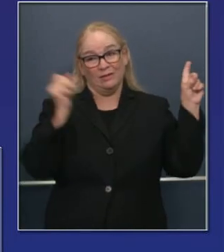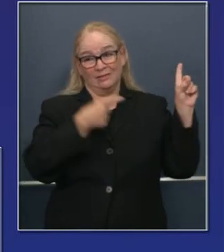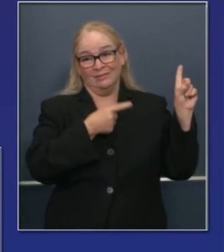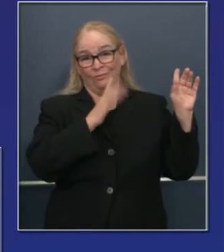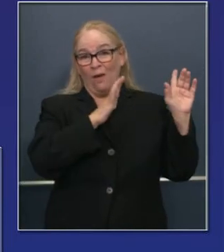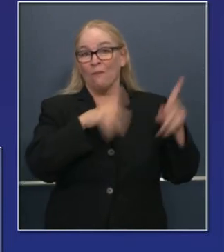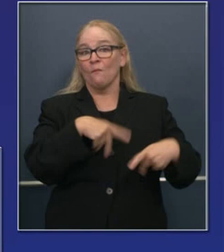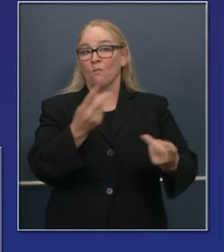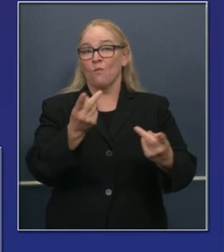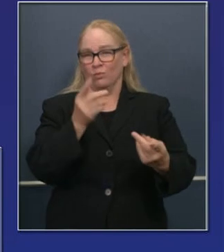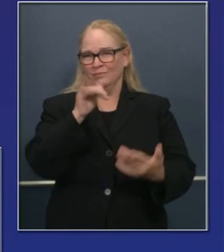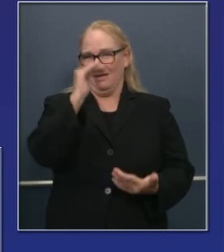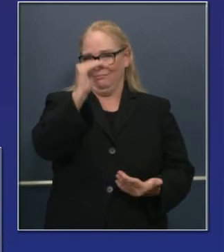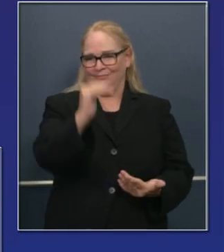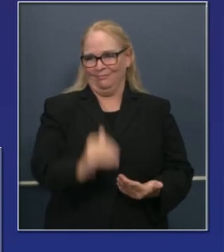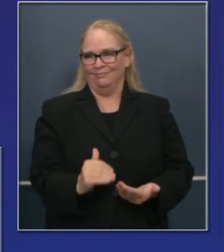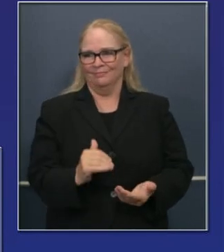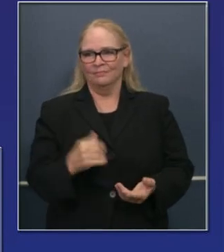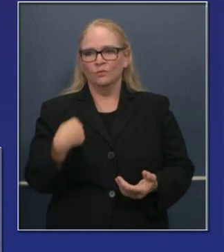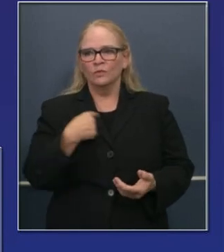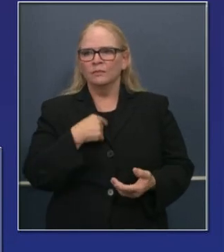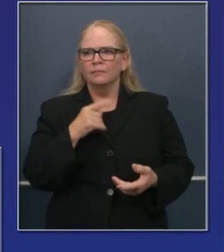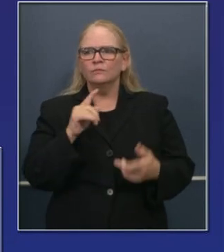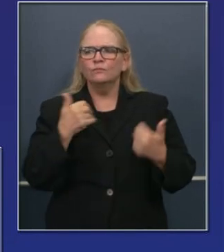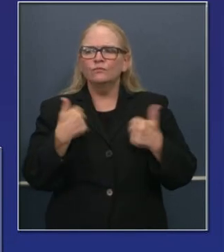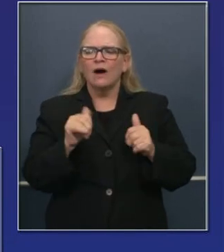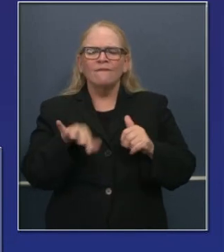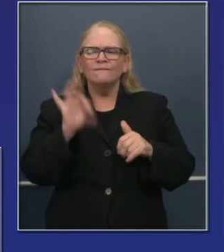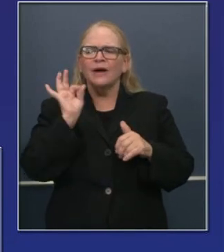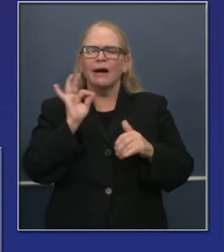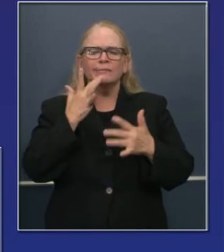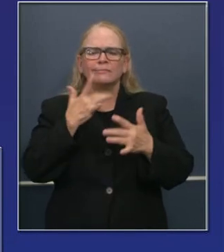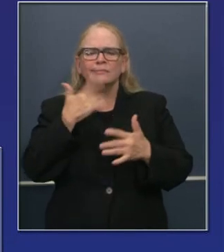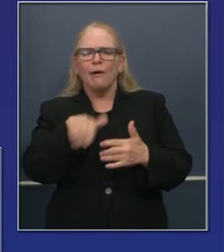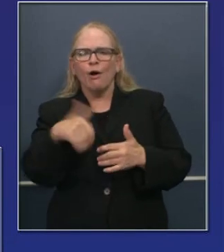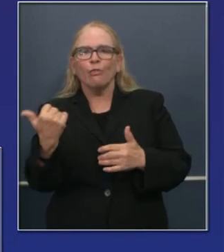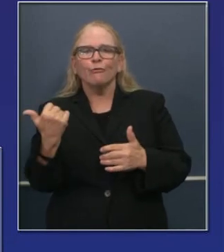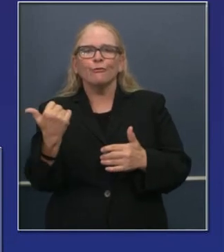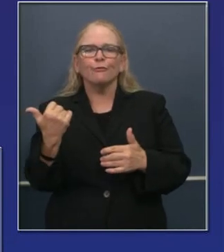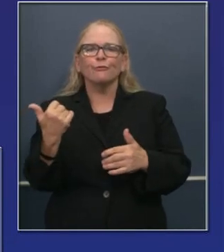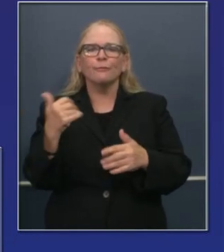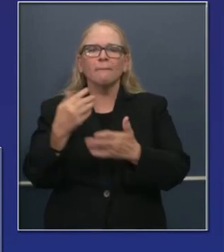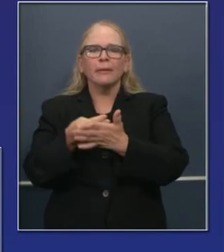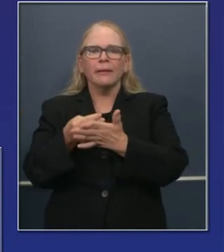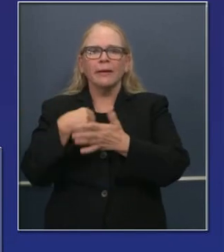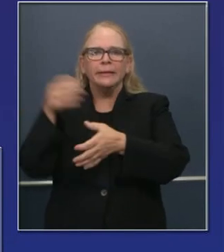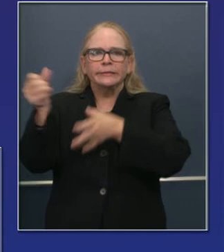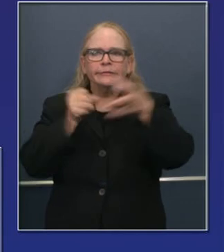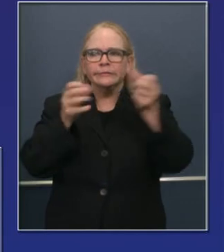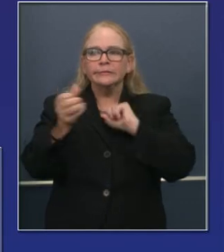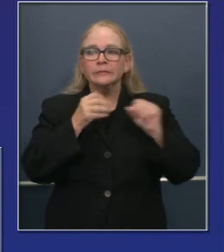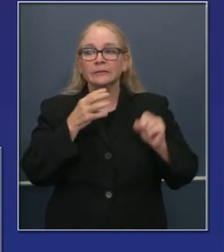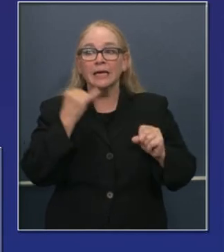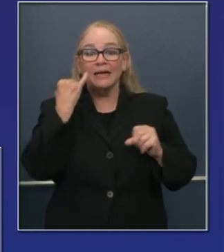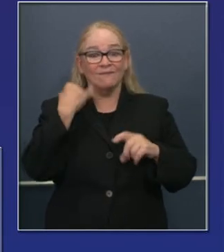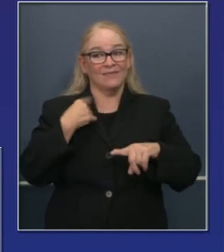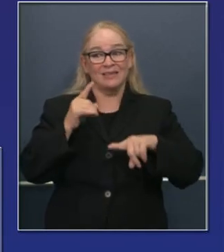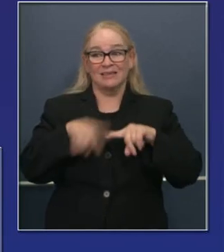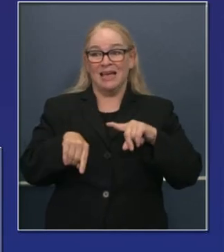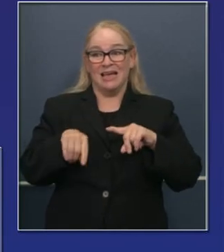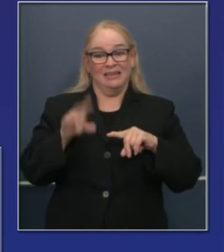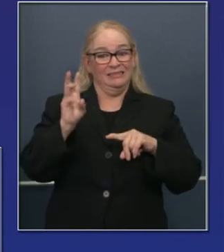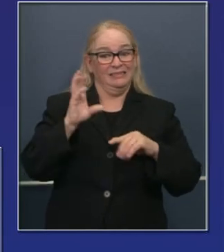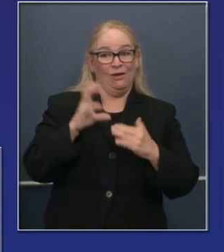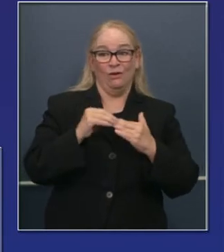semana. Estamos viendo todo el apoyo que podamos encontrar. Si acaso vamos a llegar a los 400 en lugar de